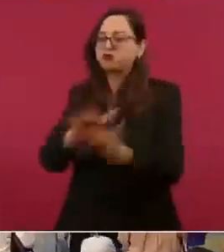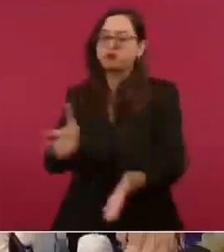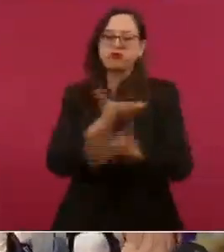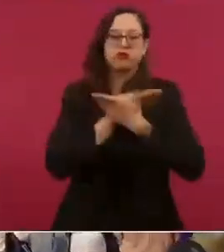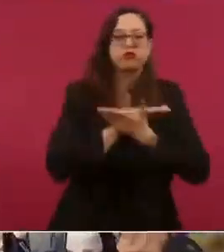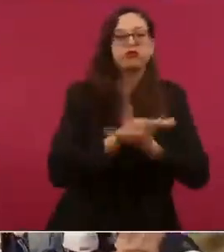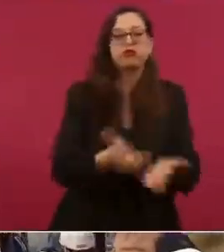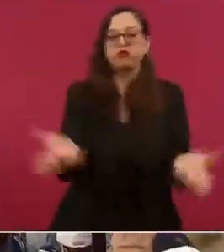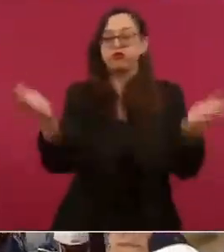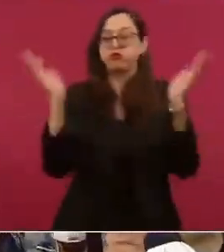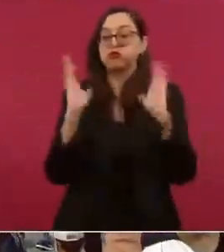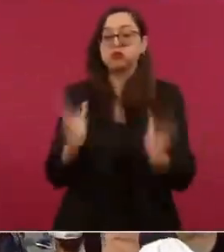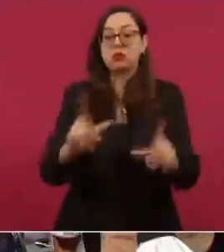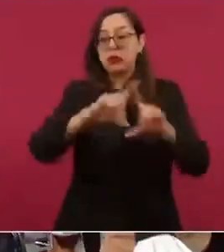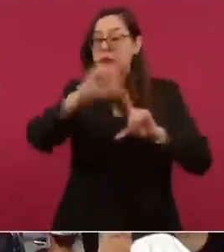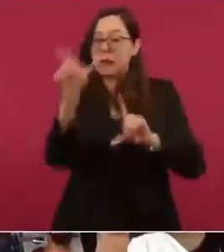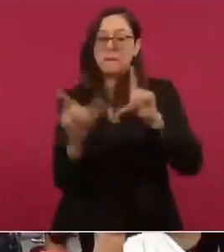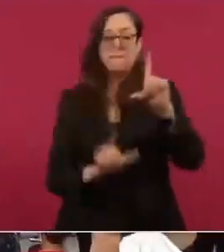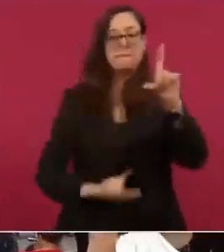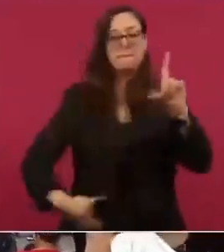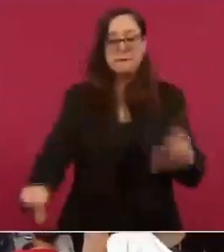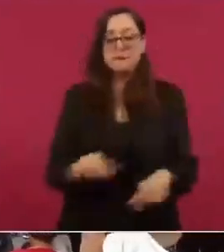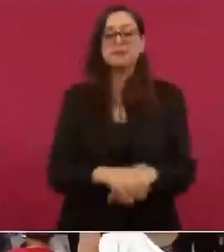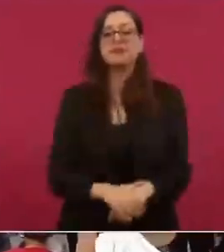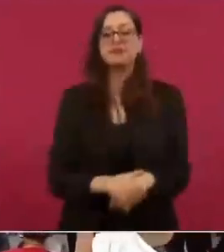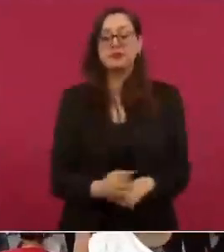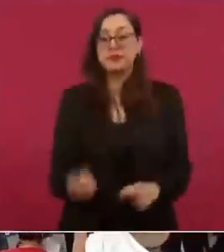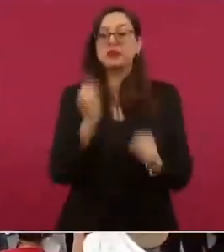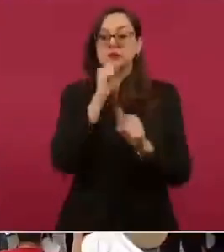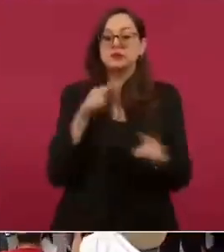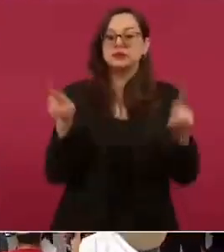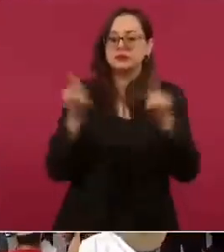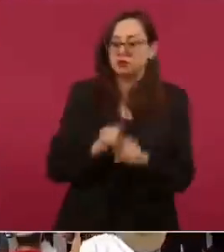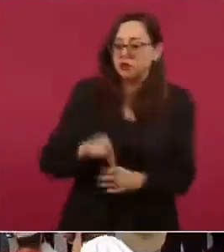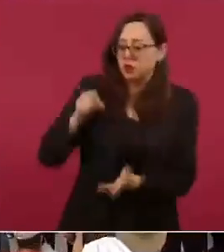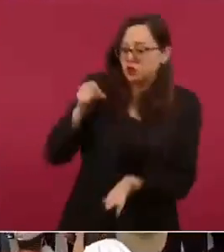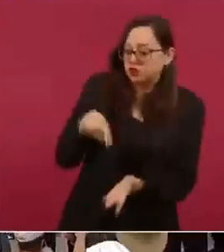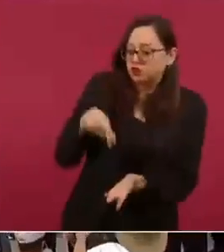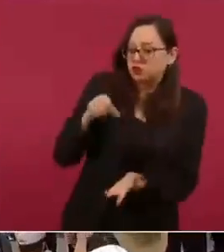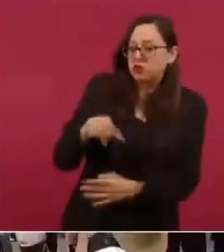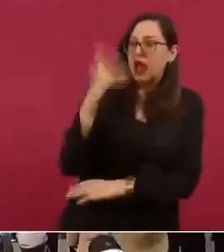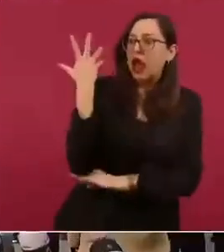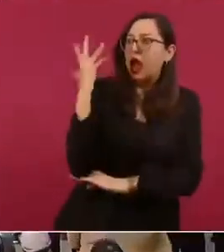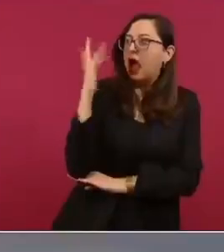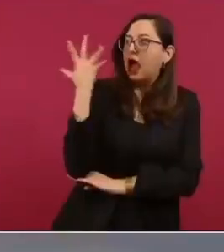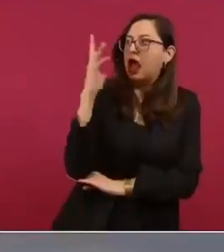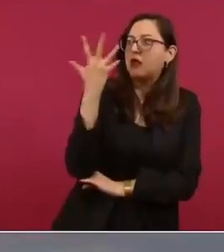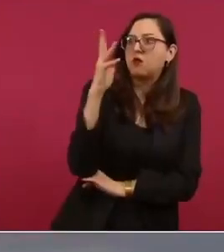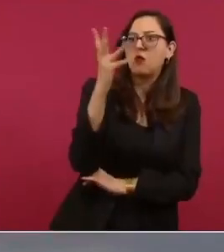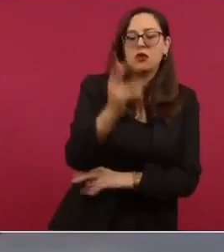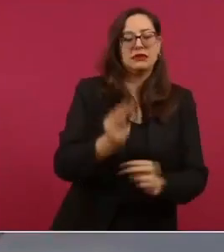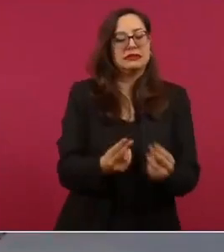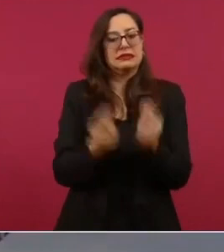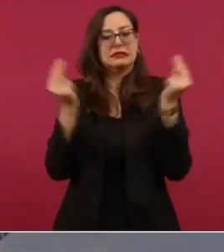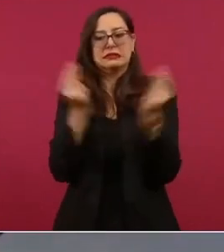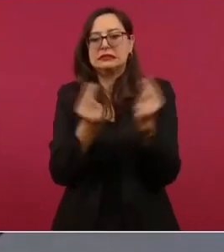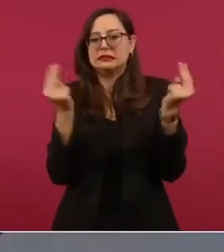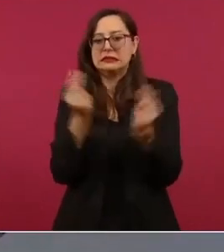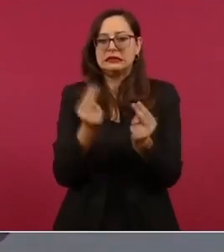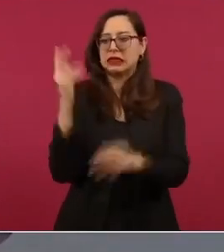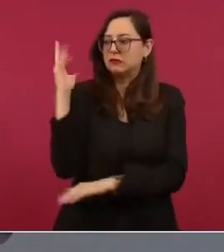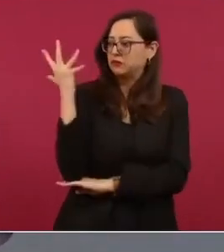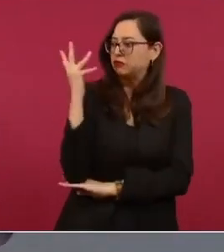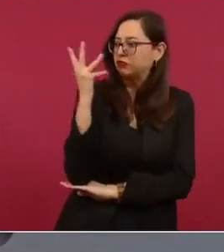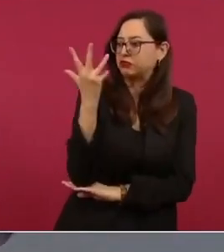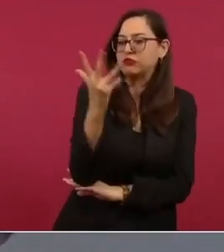estamos llevando a cabo el programa de reforestación más importante del mundo no